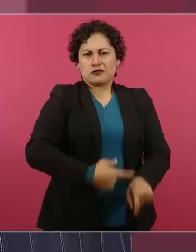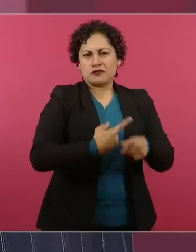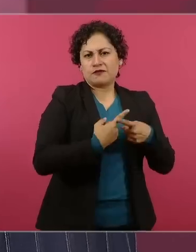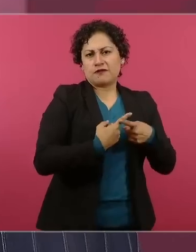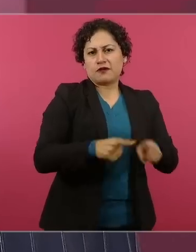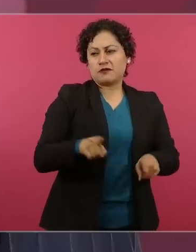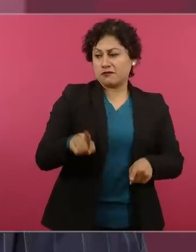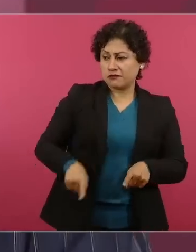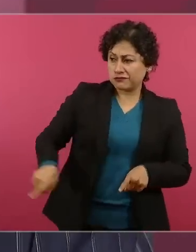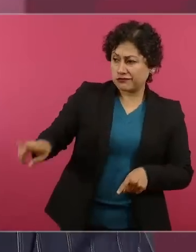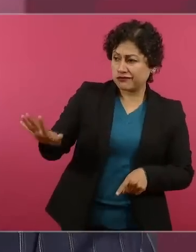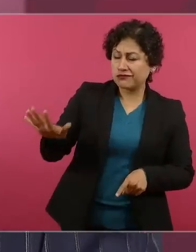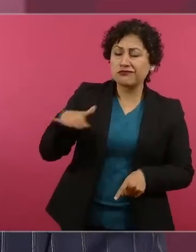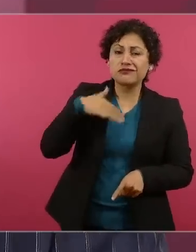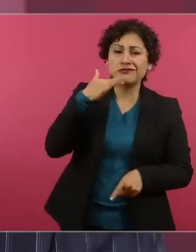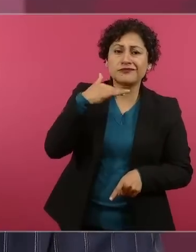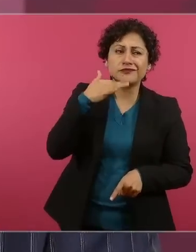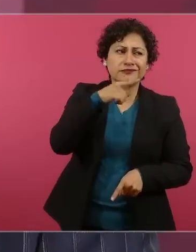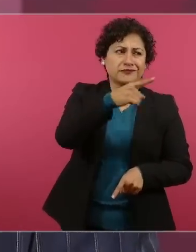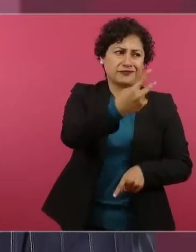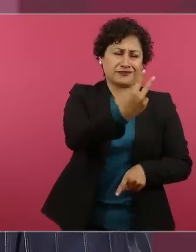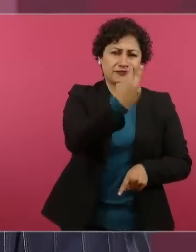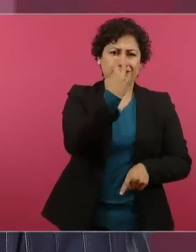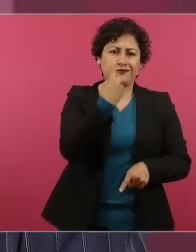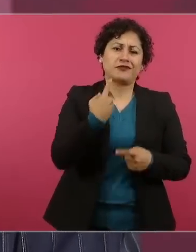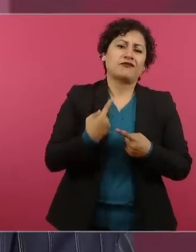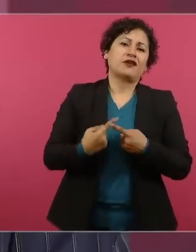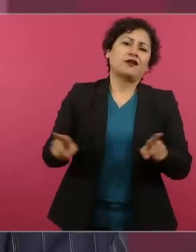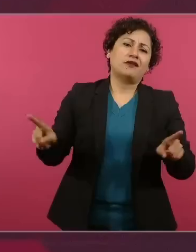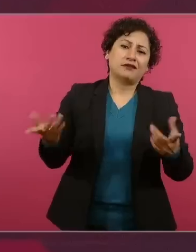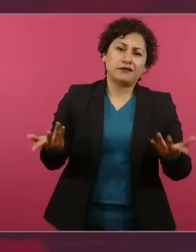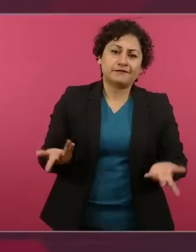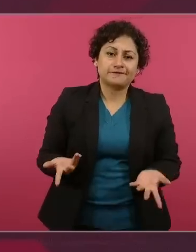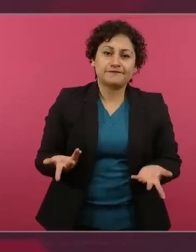Por eso no pasarán